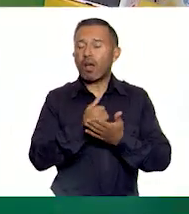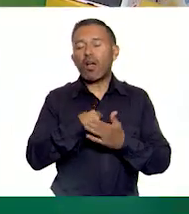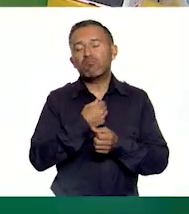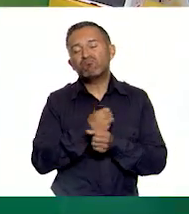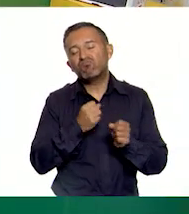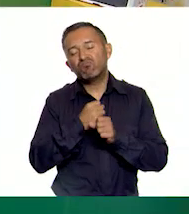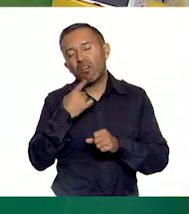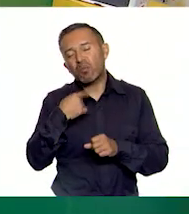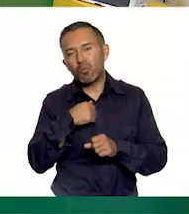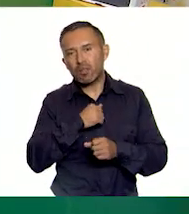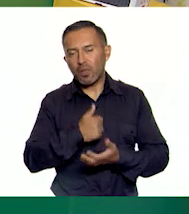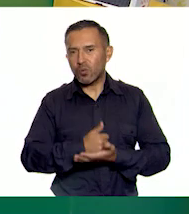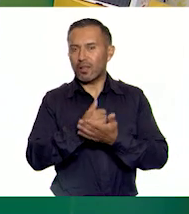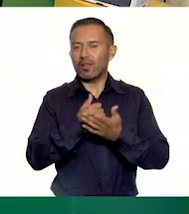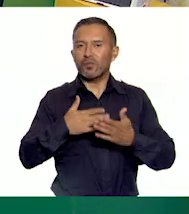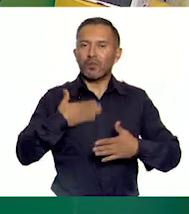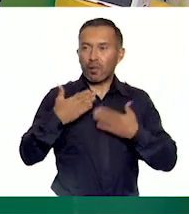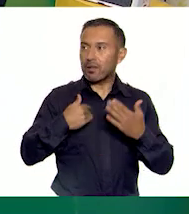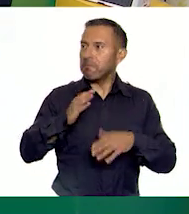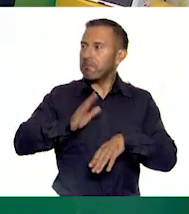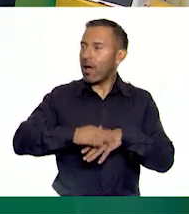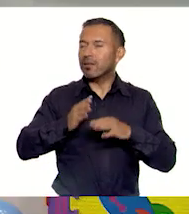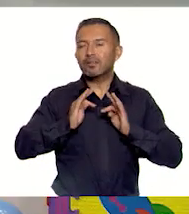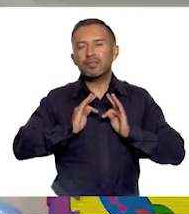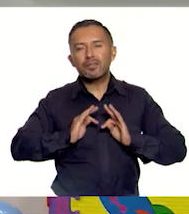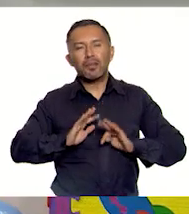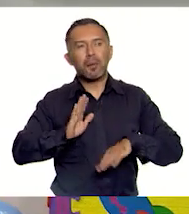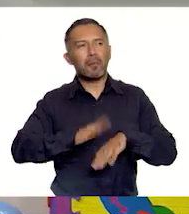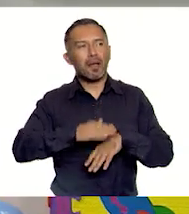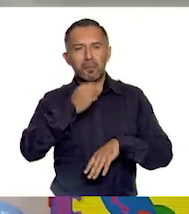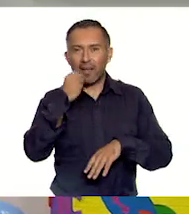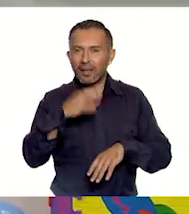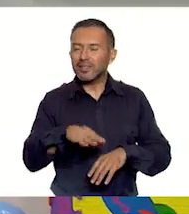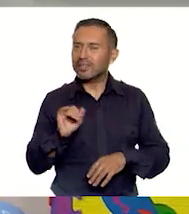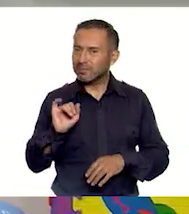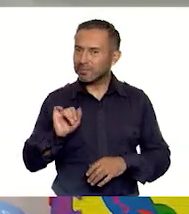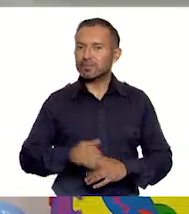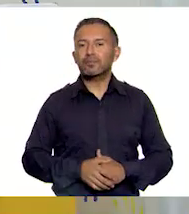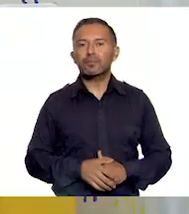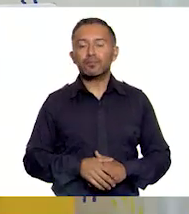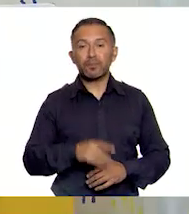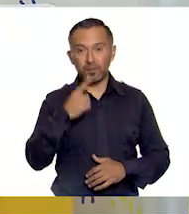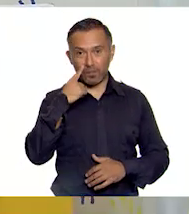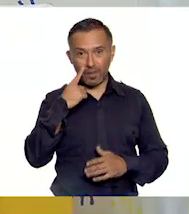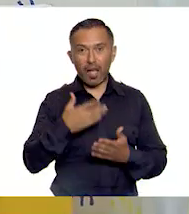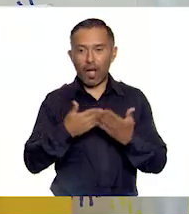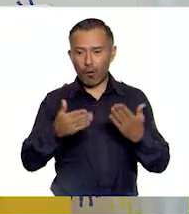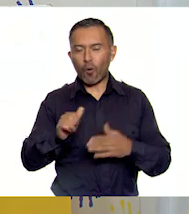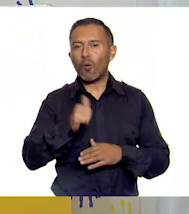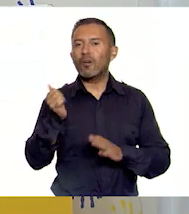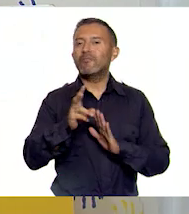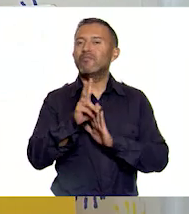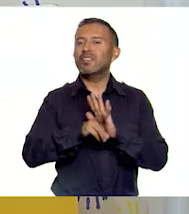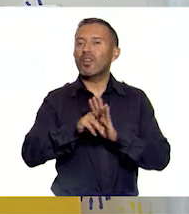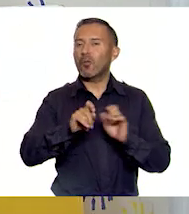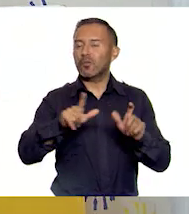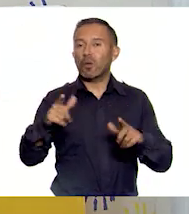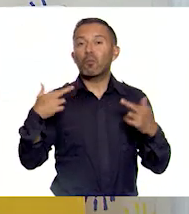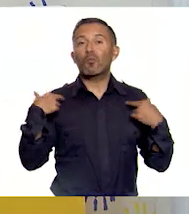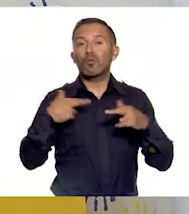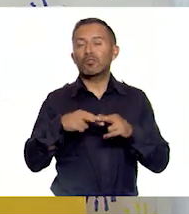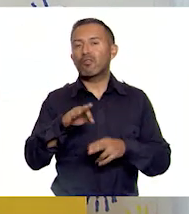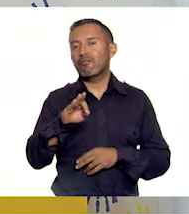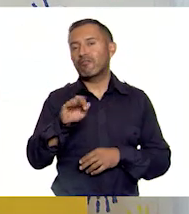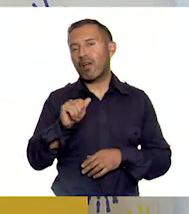verdad es que sí me siento mucho más relajada, más alegre. Bueno, ahora les quiero mostrar el video que nos compartió el profesor